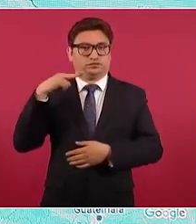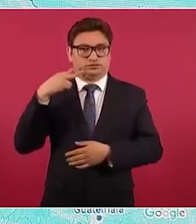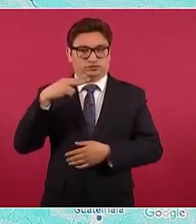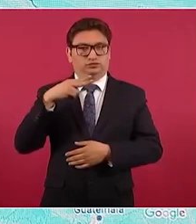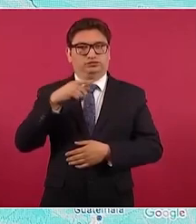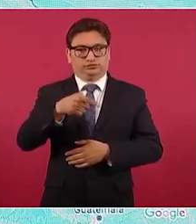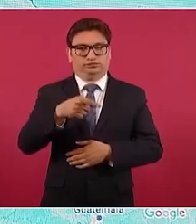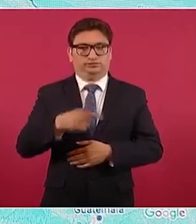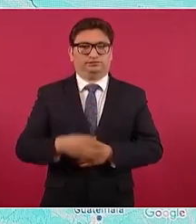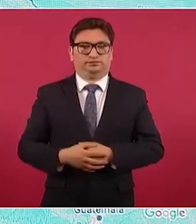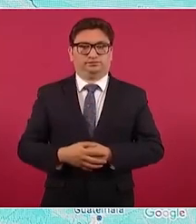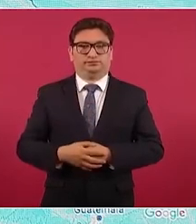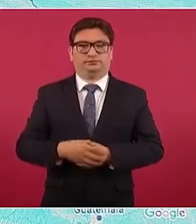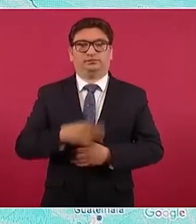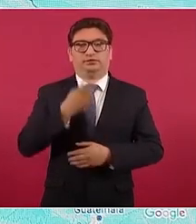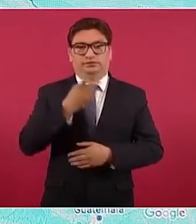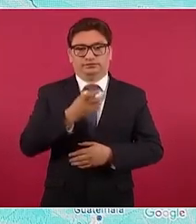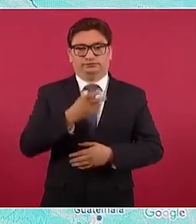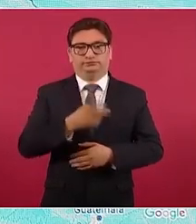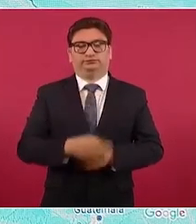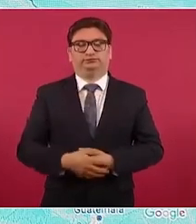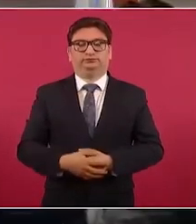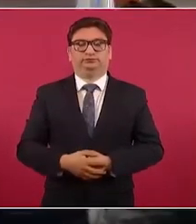Entonces, se viene el balazo de aquí